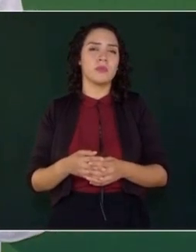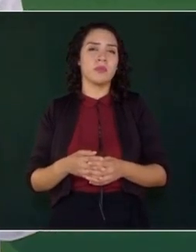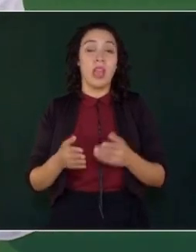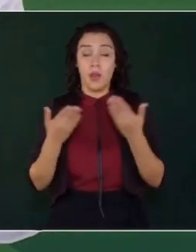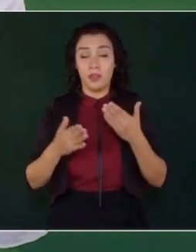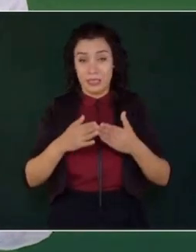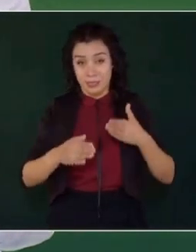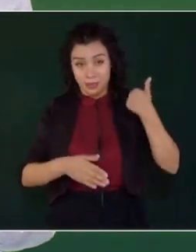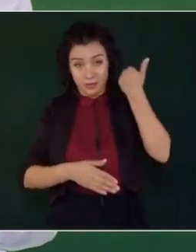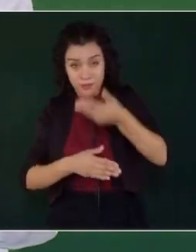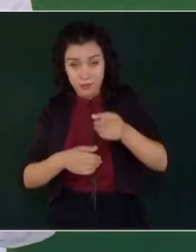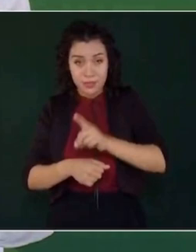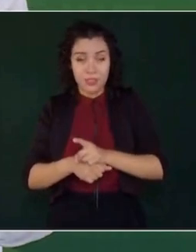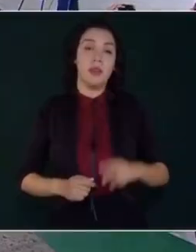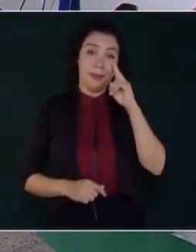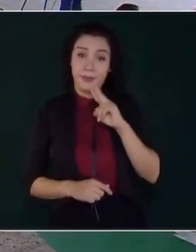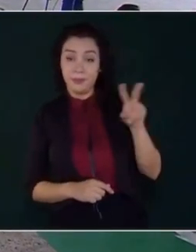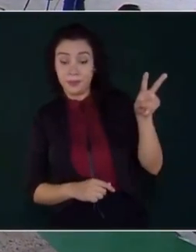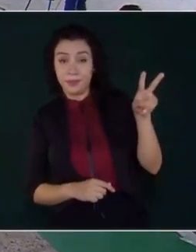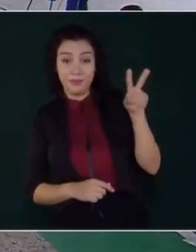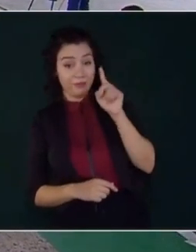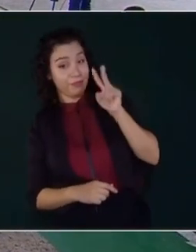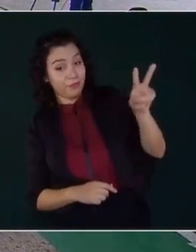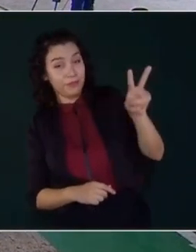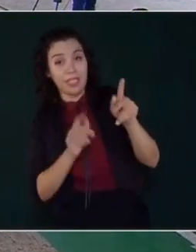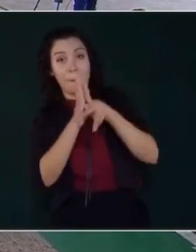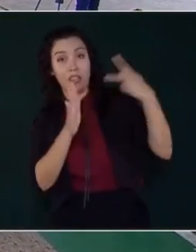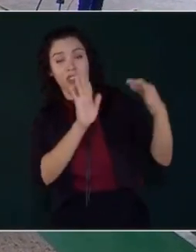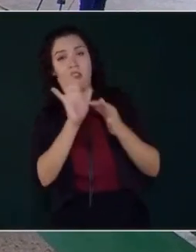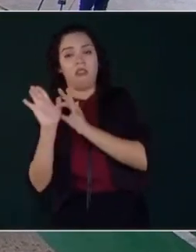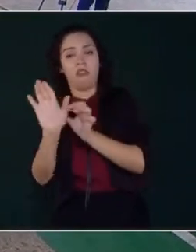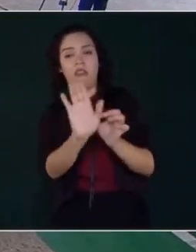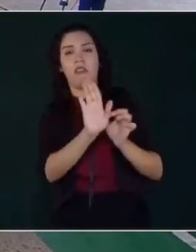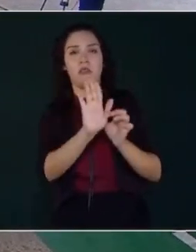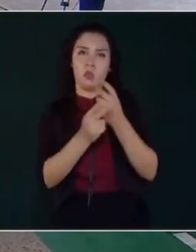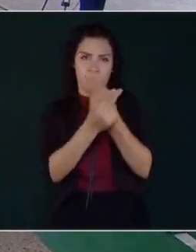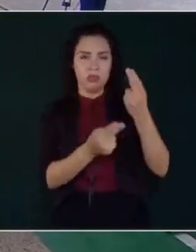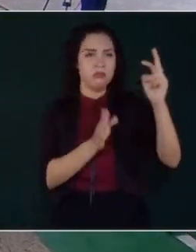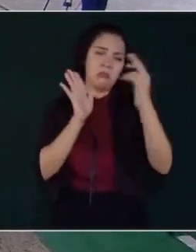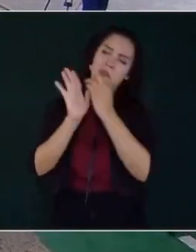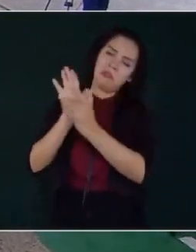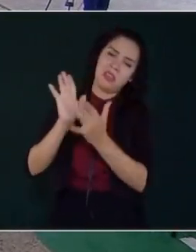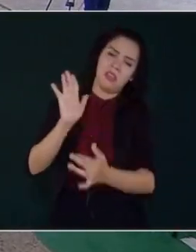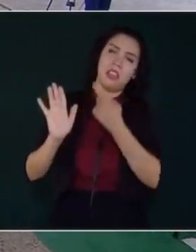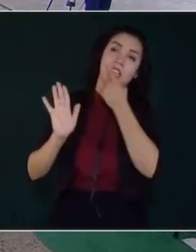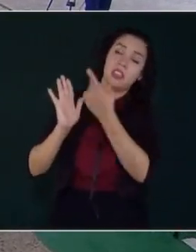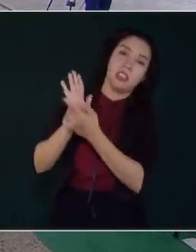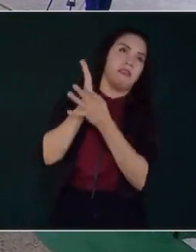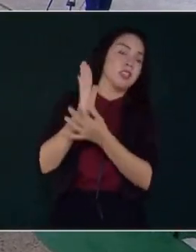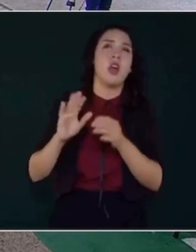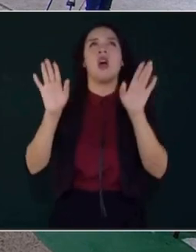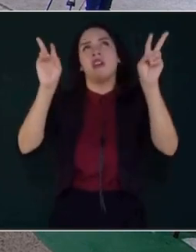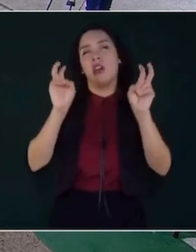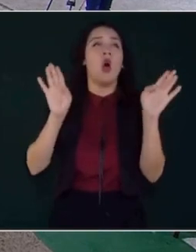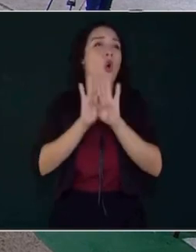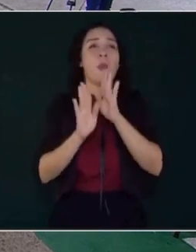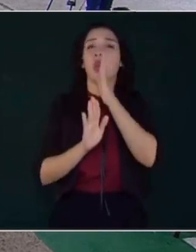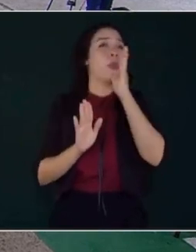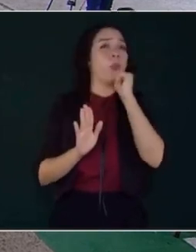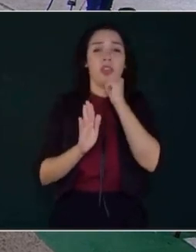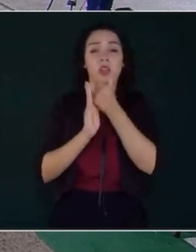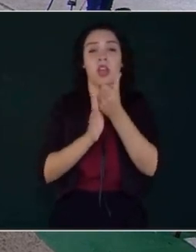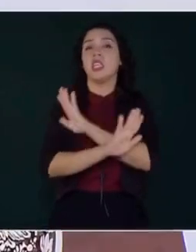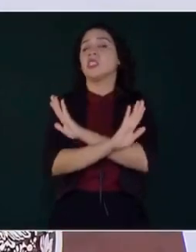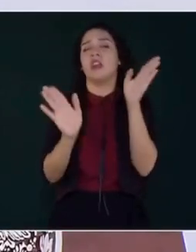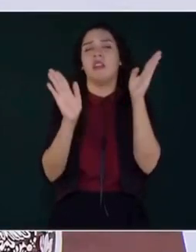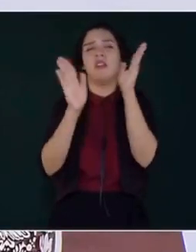Al día siguiente, en el periódico Universal, miren, en el Universal, y si leen la nota van a encontrar, dice, como ya no pueden, ya se rindieron,